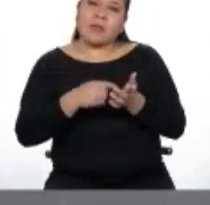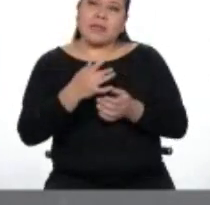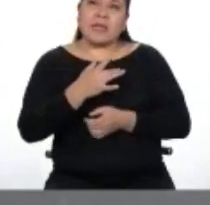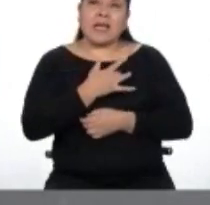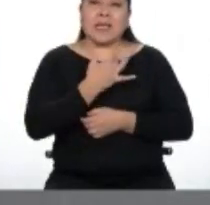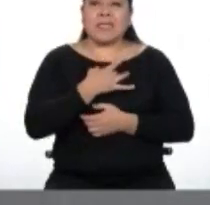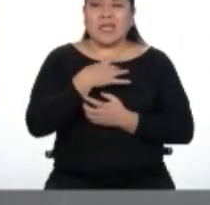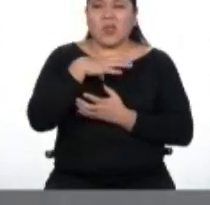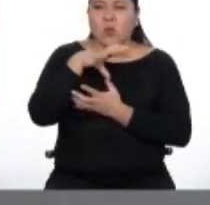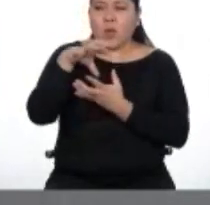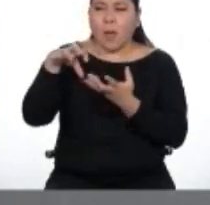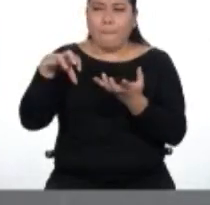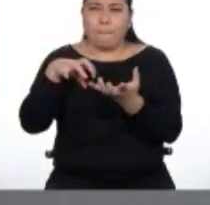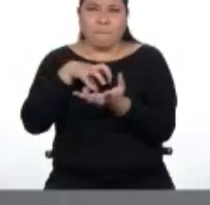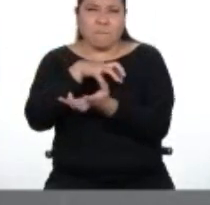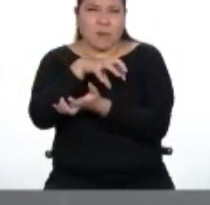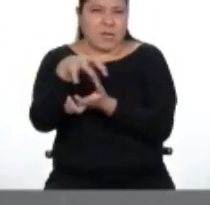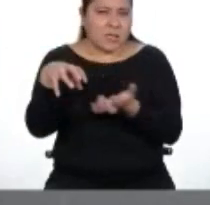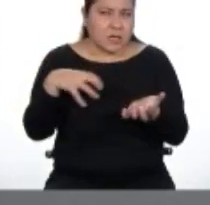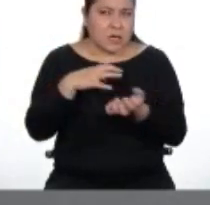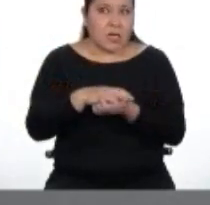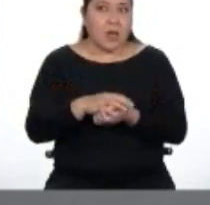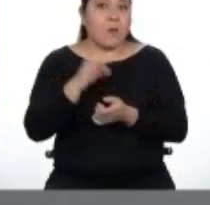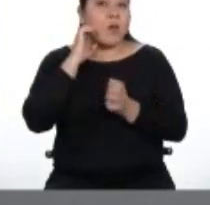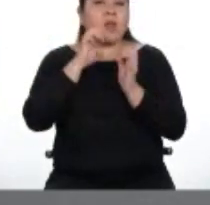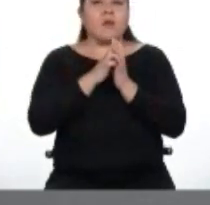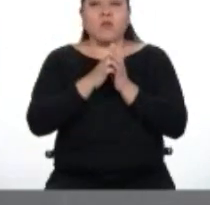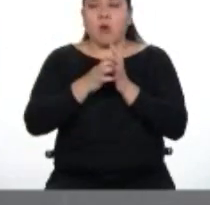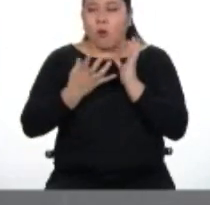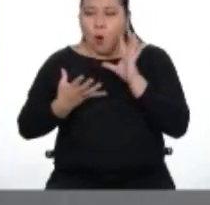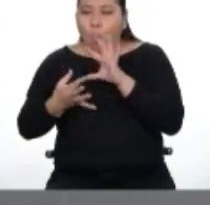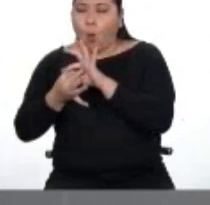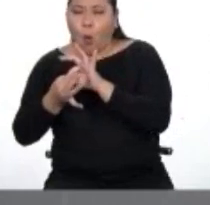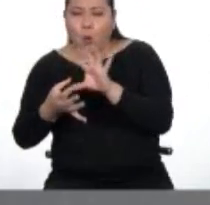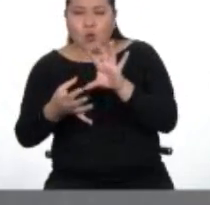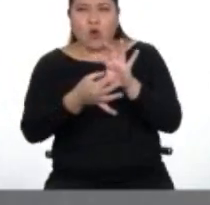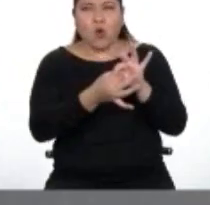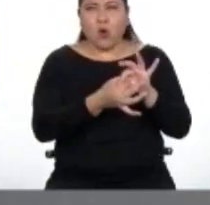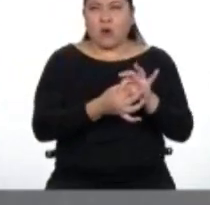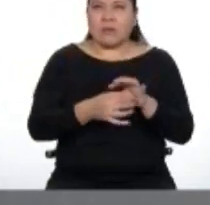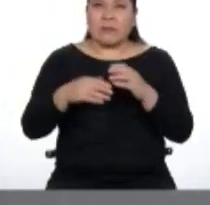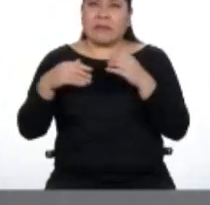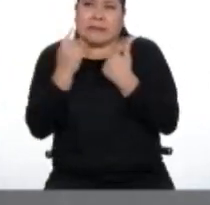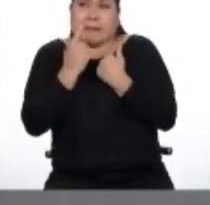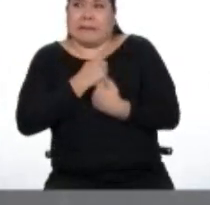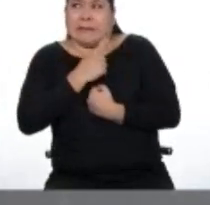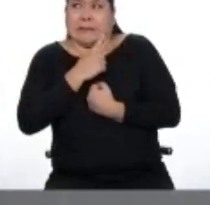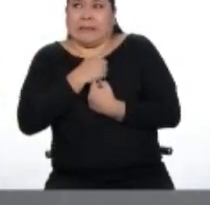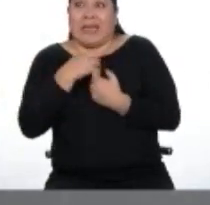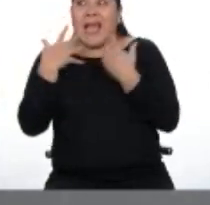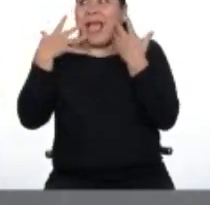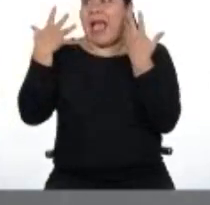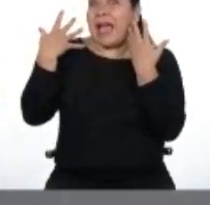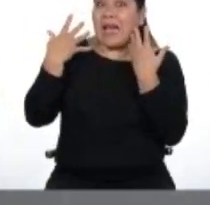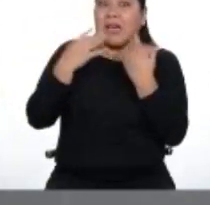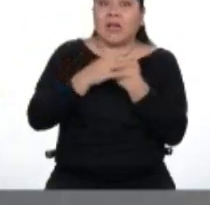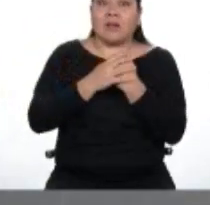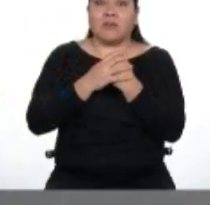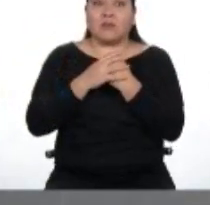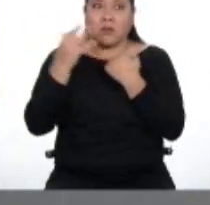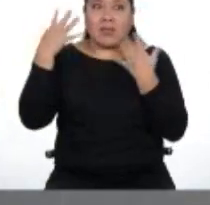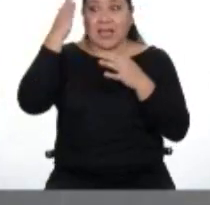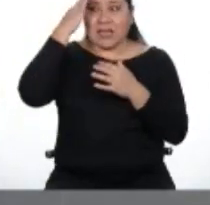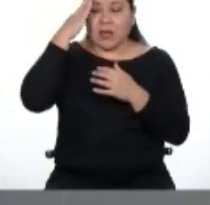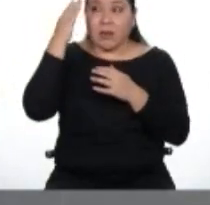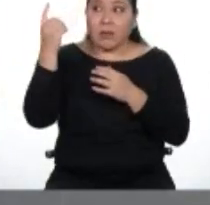mezcla de sentimientos? Digamos, una combinación entre miedo, alegría, cuando sabes que algo está por